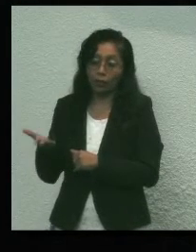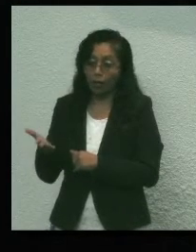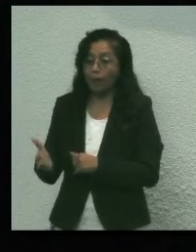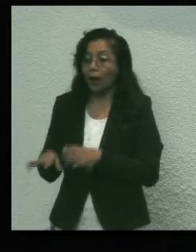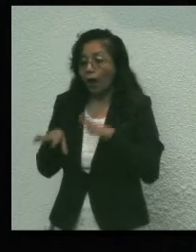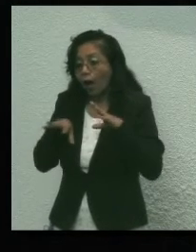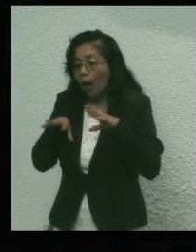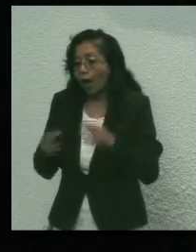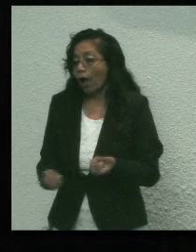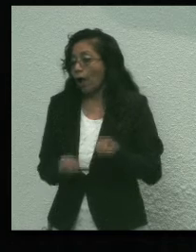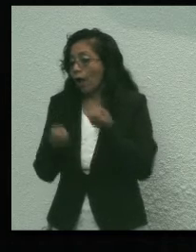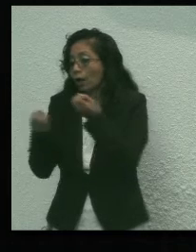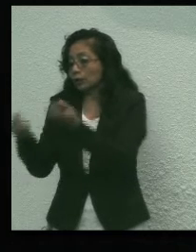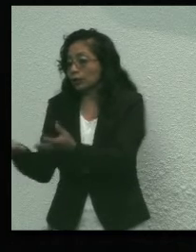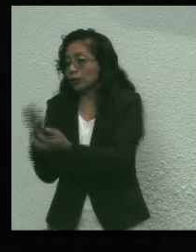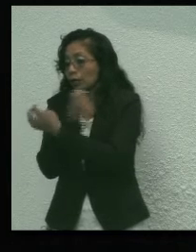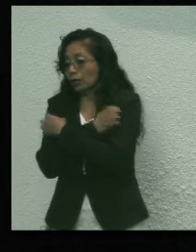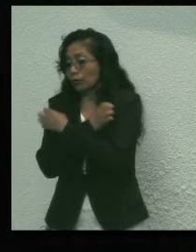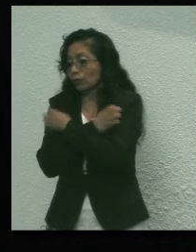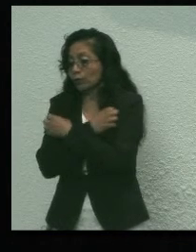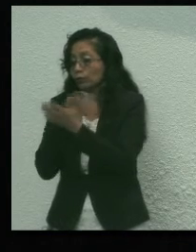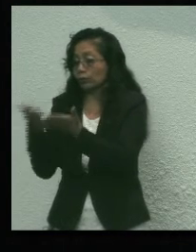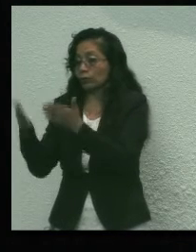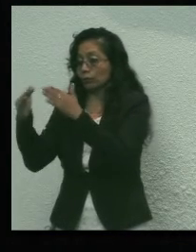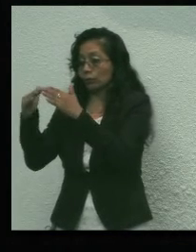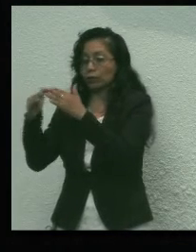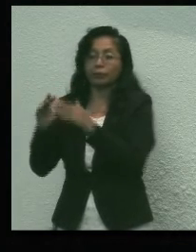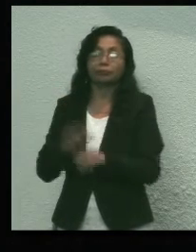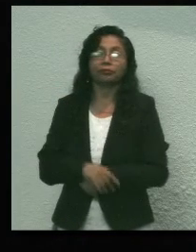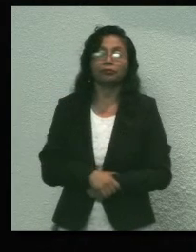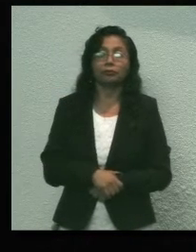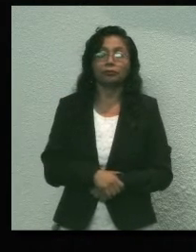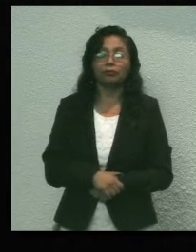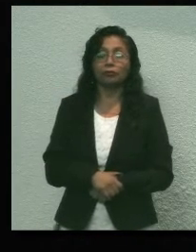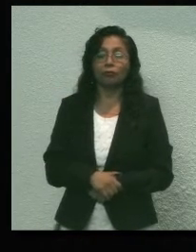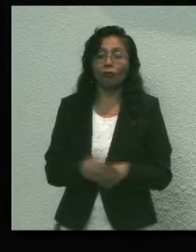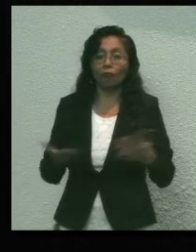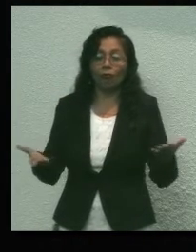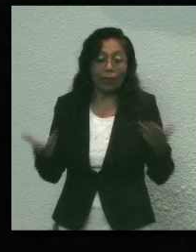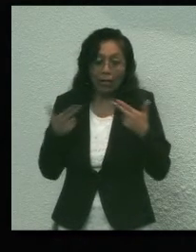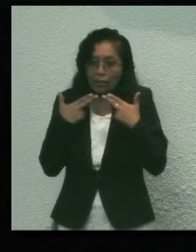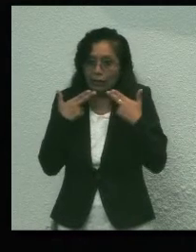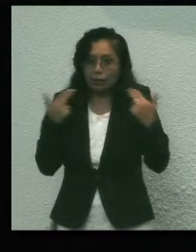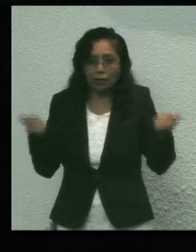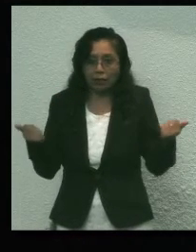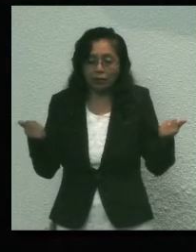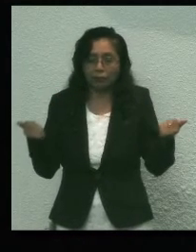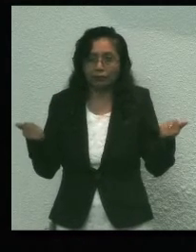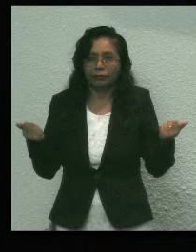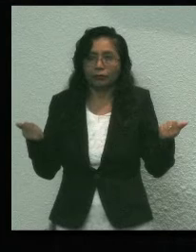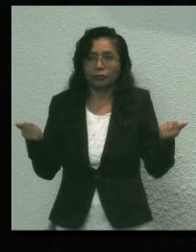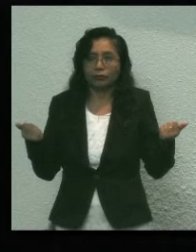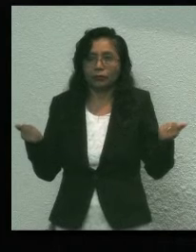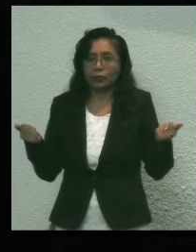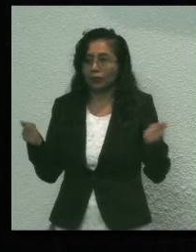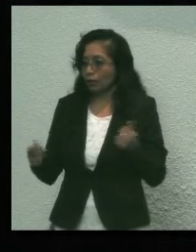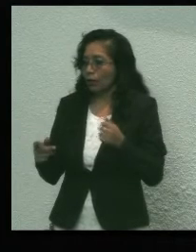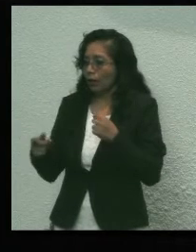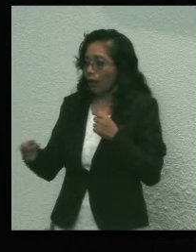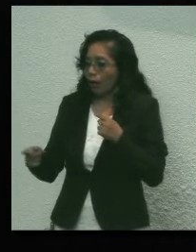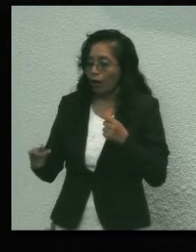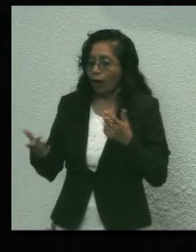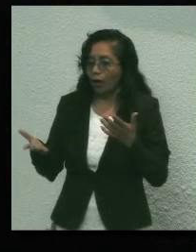desde su casa. Gobernador, nadie desconoce ni tiene por qué regatearle la